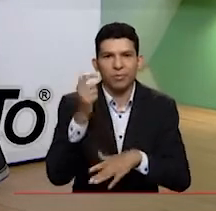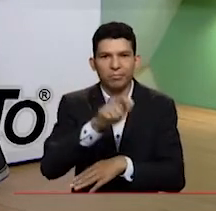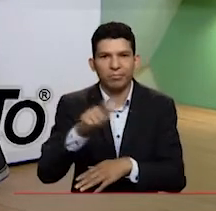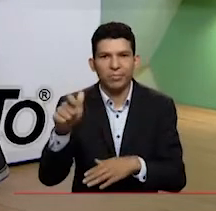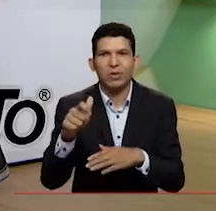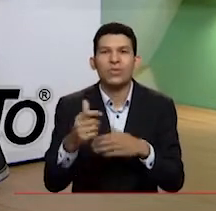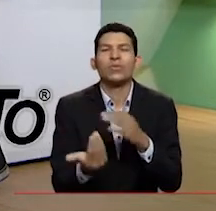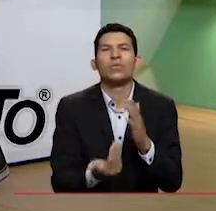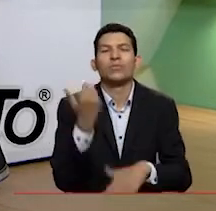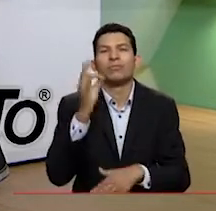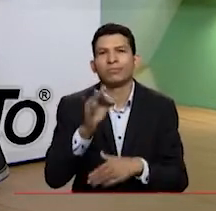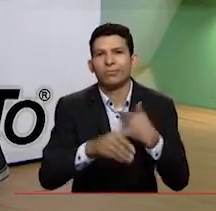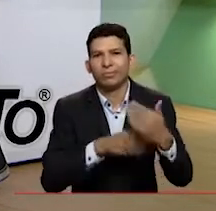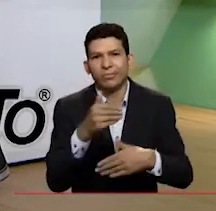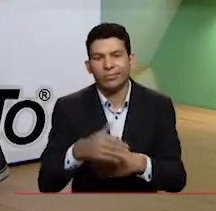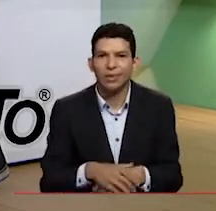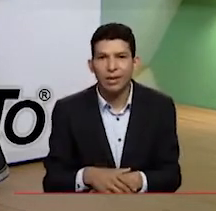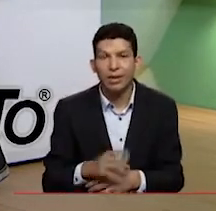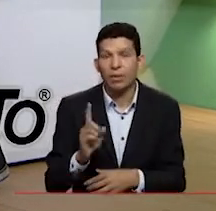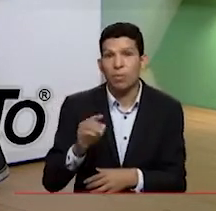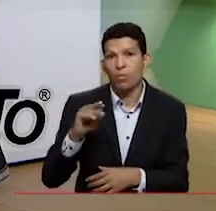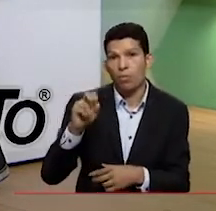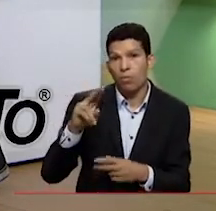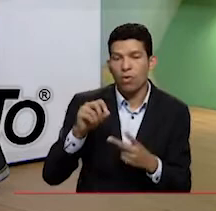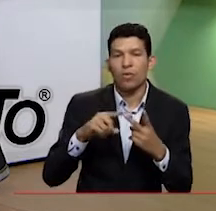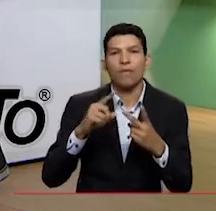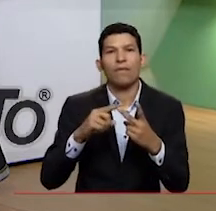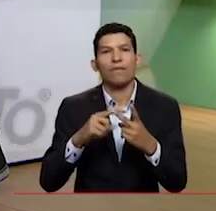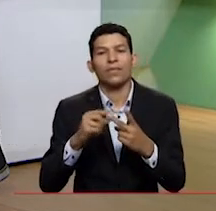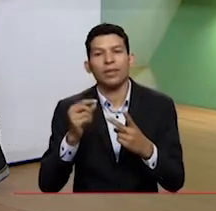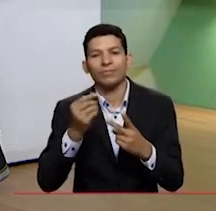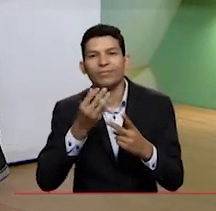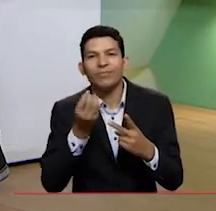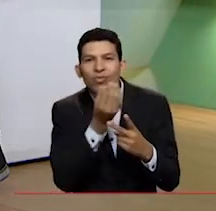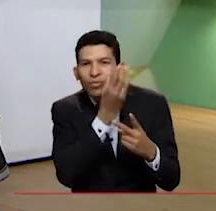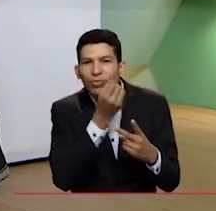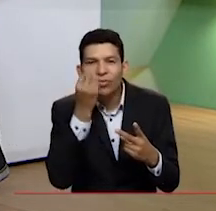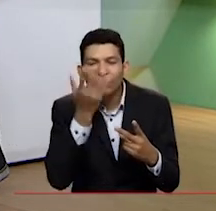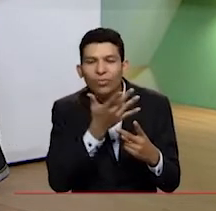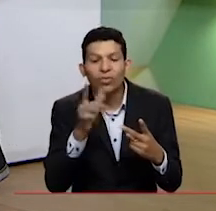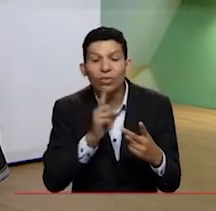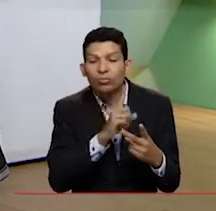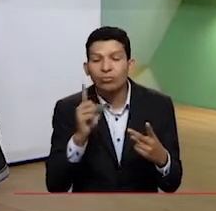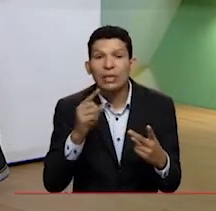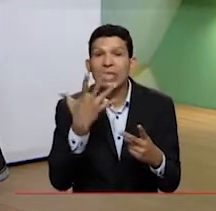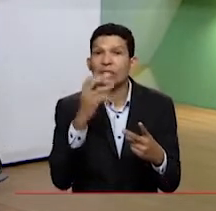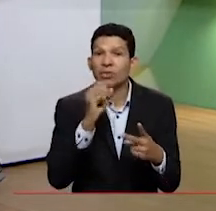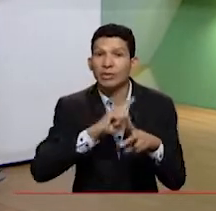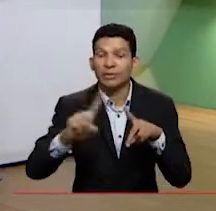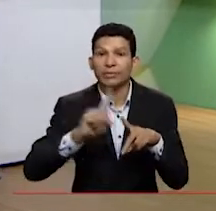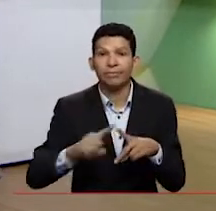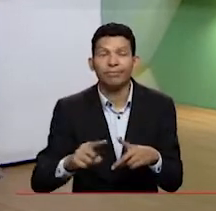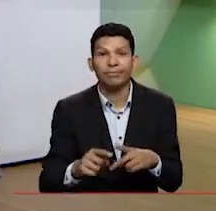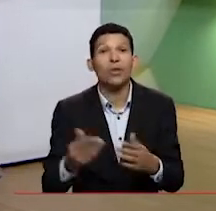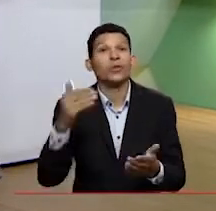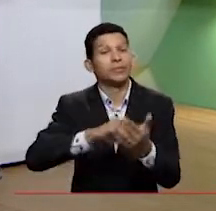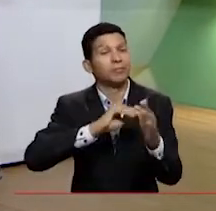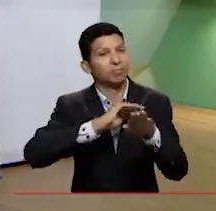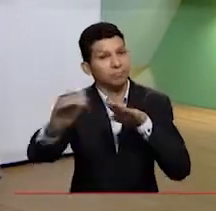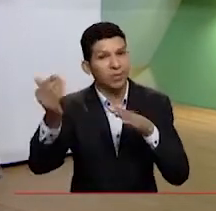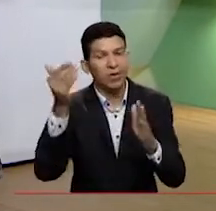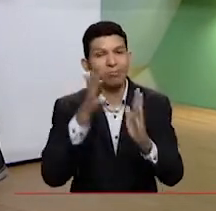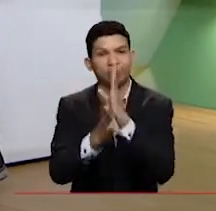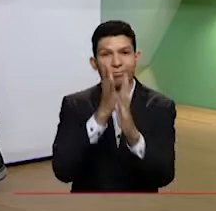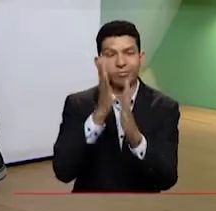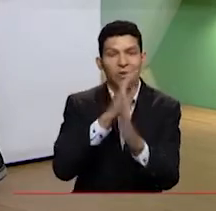y nuevos procesos, por ejemplo, el buchobono, el vivero forestal, tenemos un vivero forestal con más de 50 especies. Mejor dicho, la volvemos a invitar para que nos